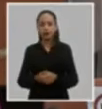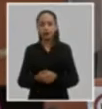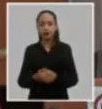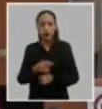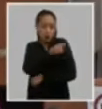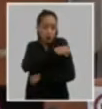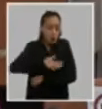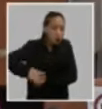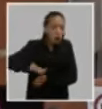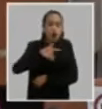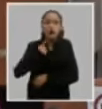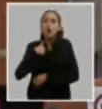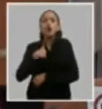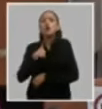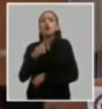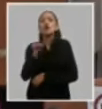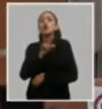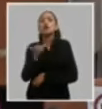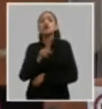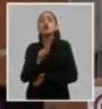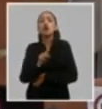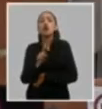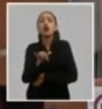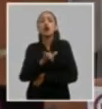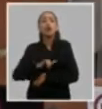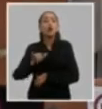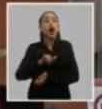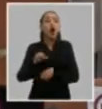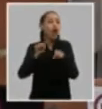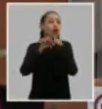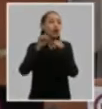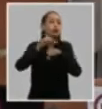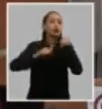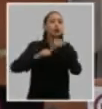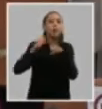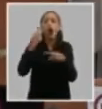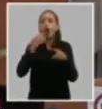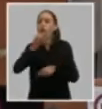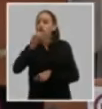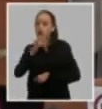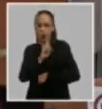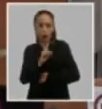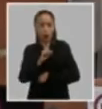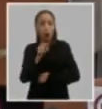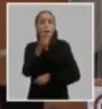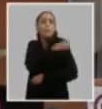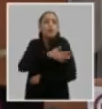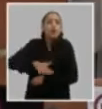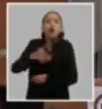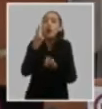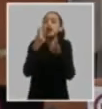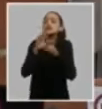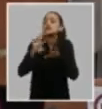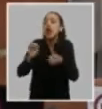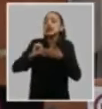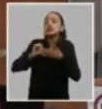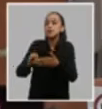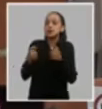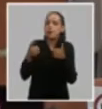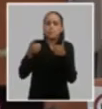no consume estrategias ni programas la población consume bienes y servicios en esta etapa en este quinquenio el énfasis es que hacerlo